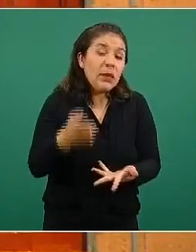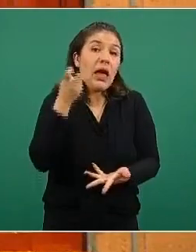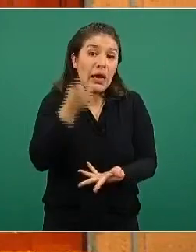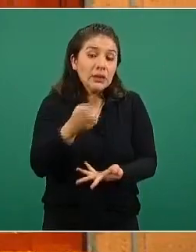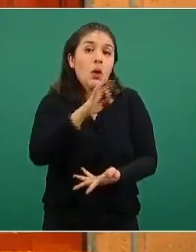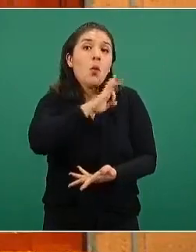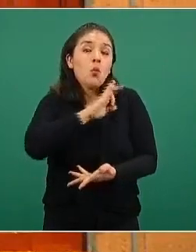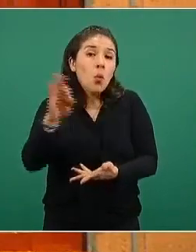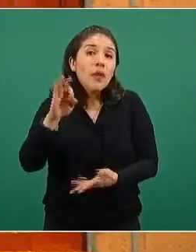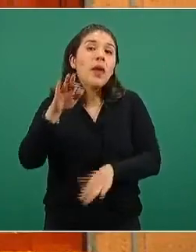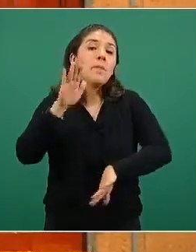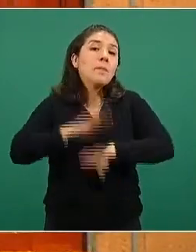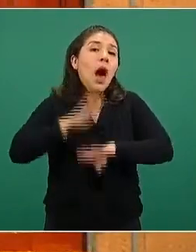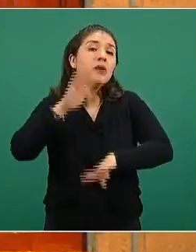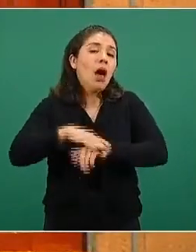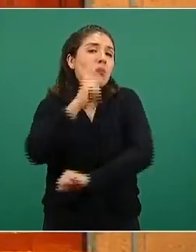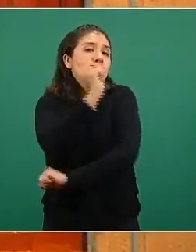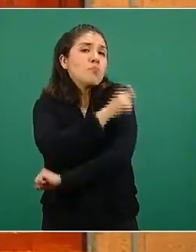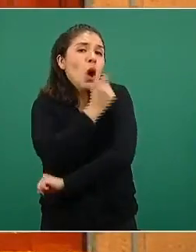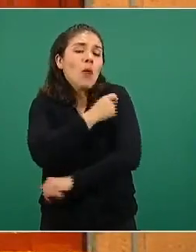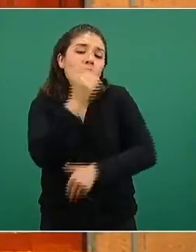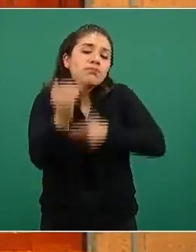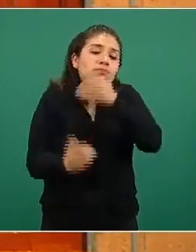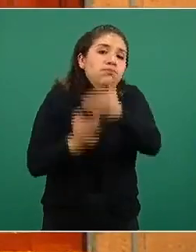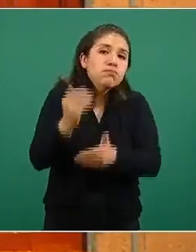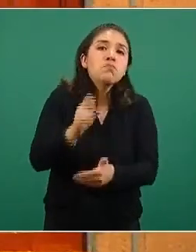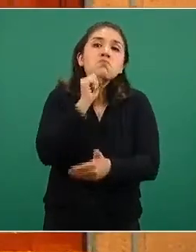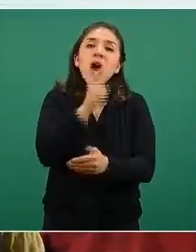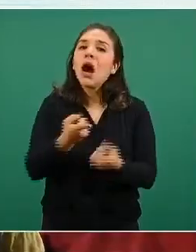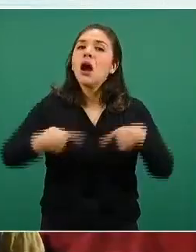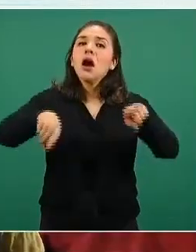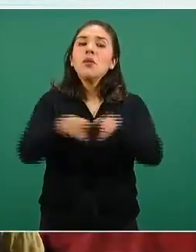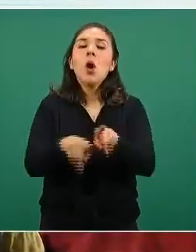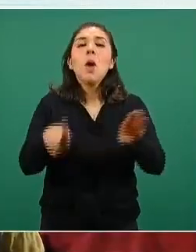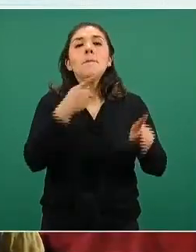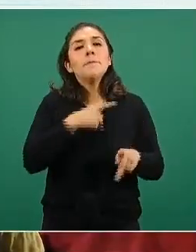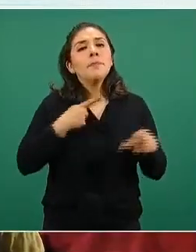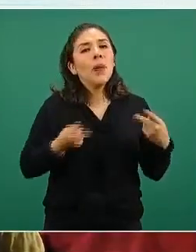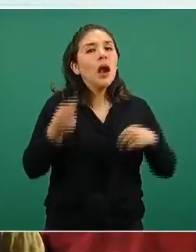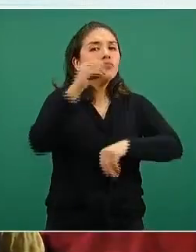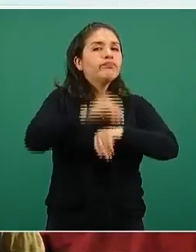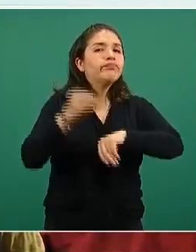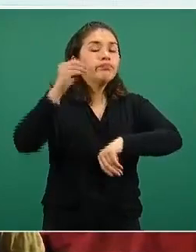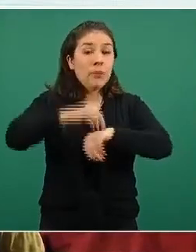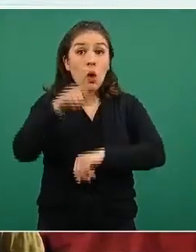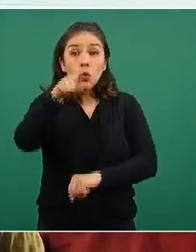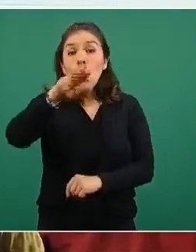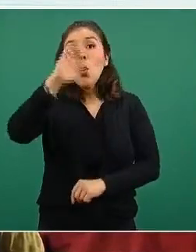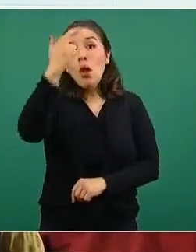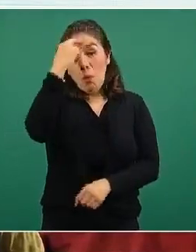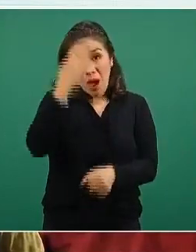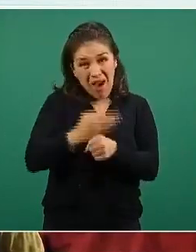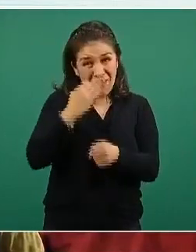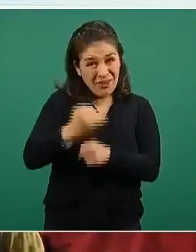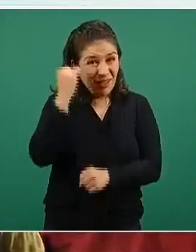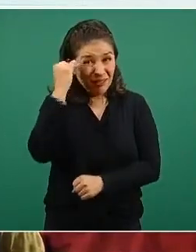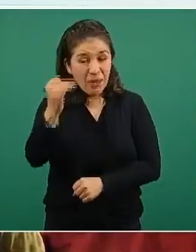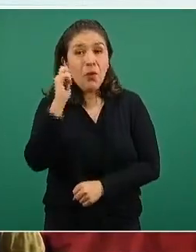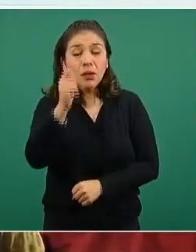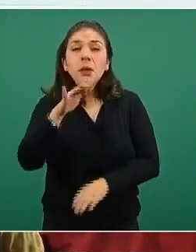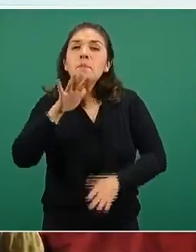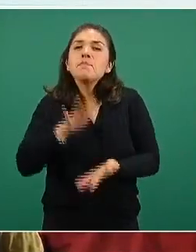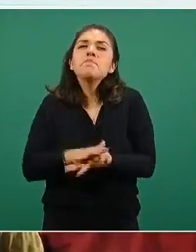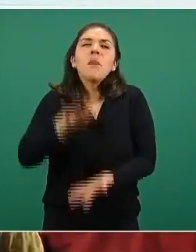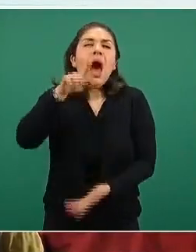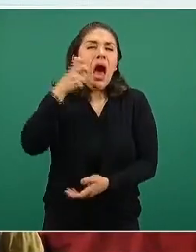puedan ser aplicadas en prácticamente la misma cantidad de personas. Hay que recordar en este punto que la gran